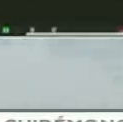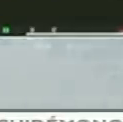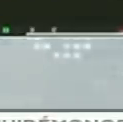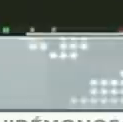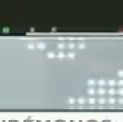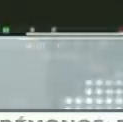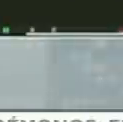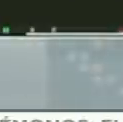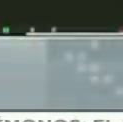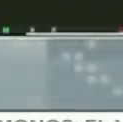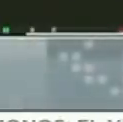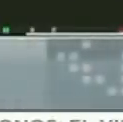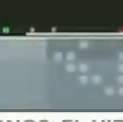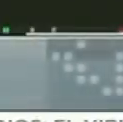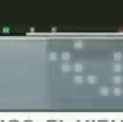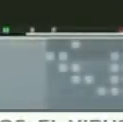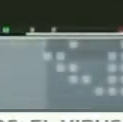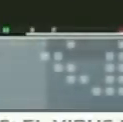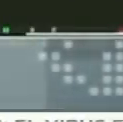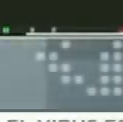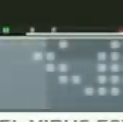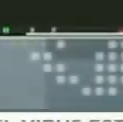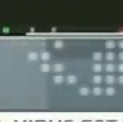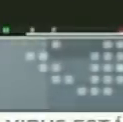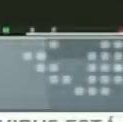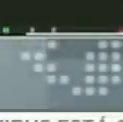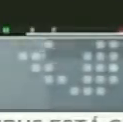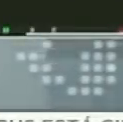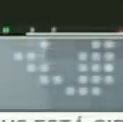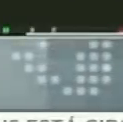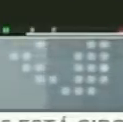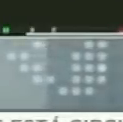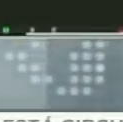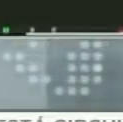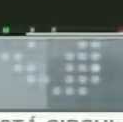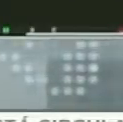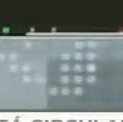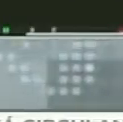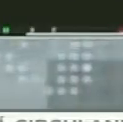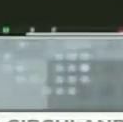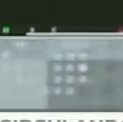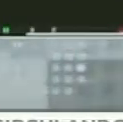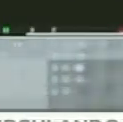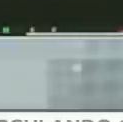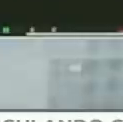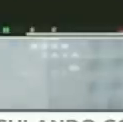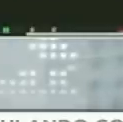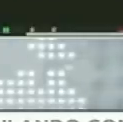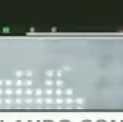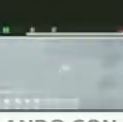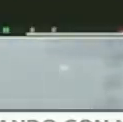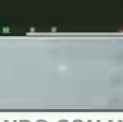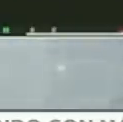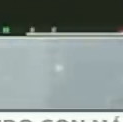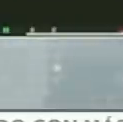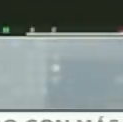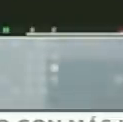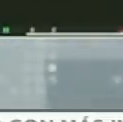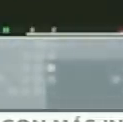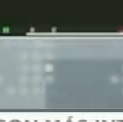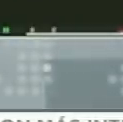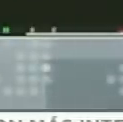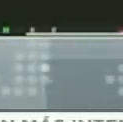Chávez, sin acción revolucionaria, no hay teoría revolucionaria. Y sin formación